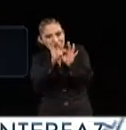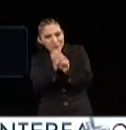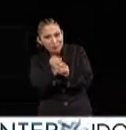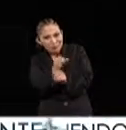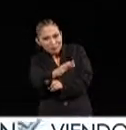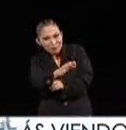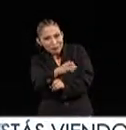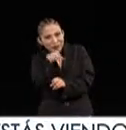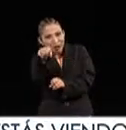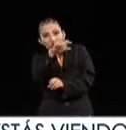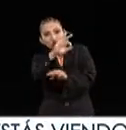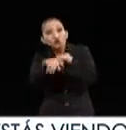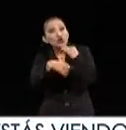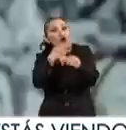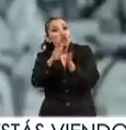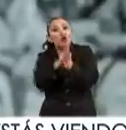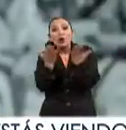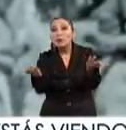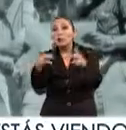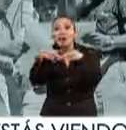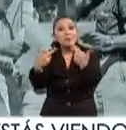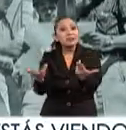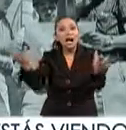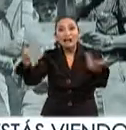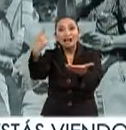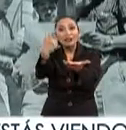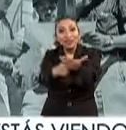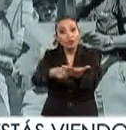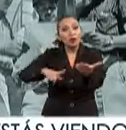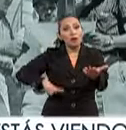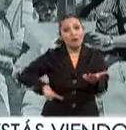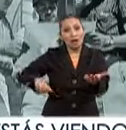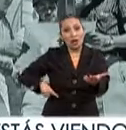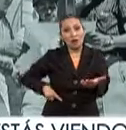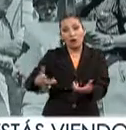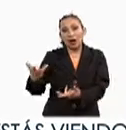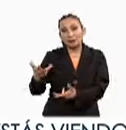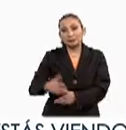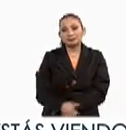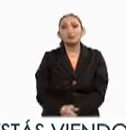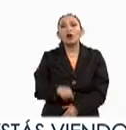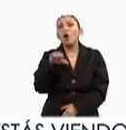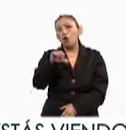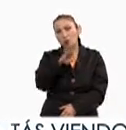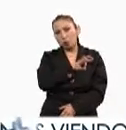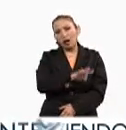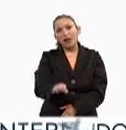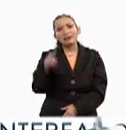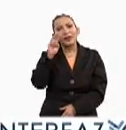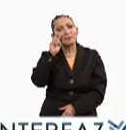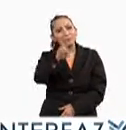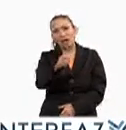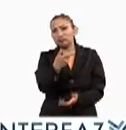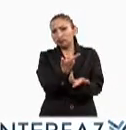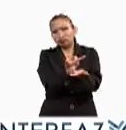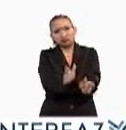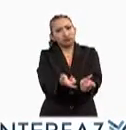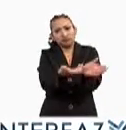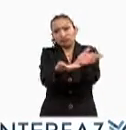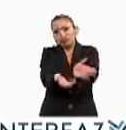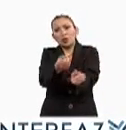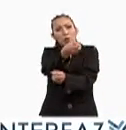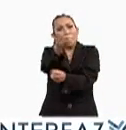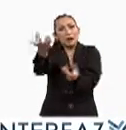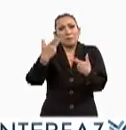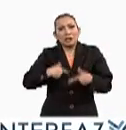como es todas las publicaciones que se generan en la administración pública general. Hoy puedan estar disponibles para